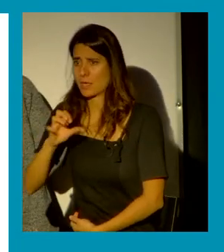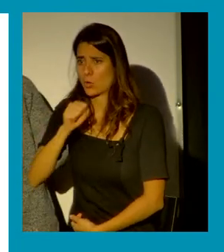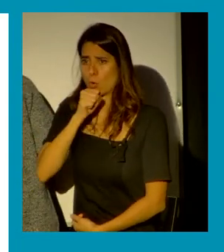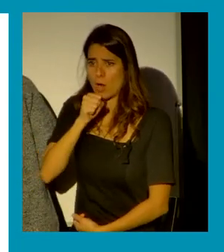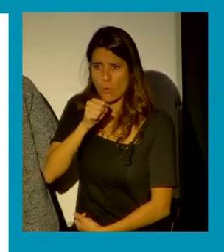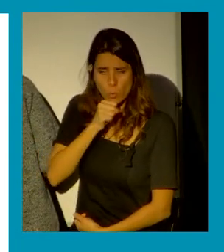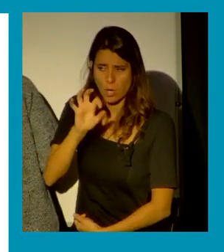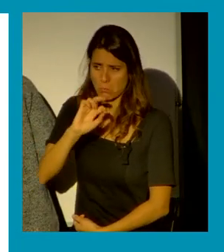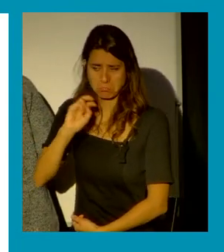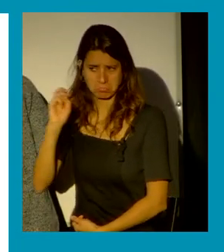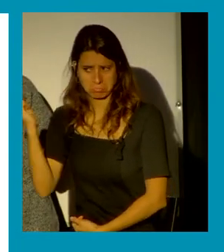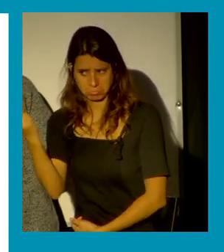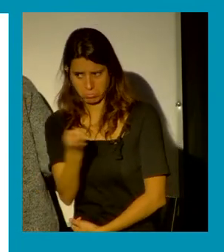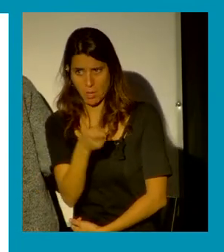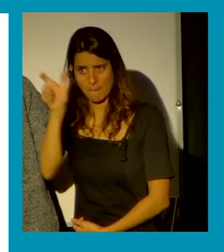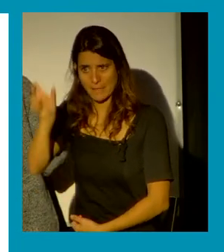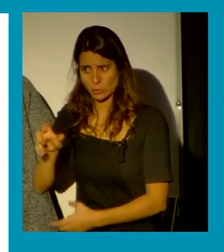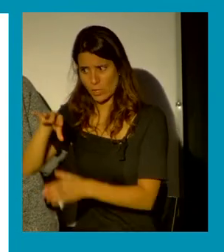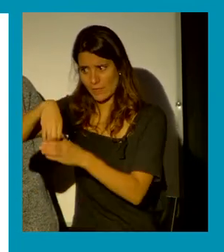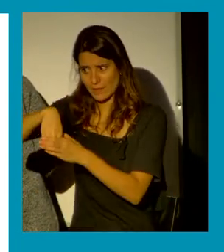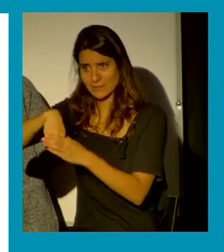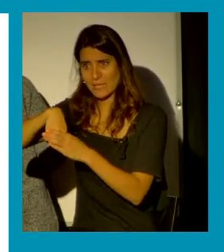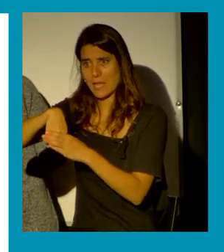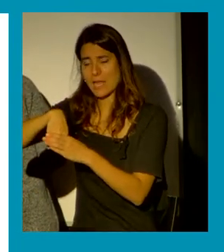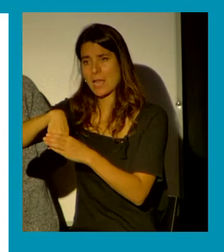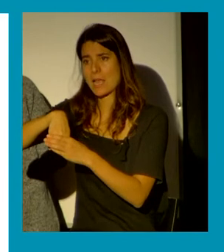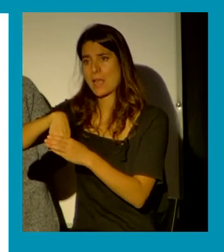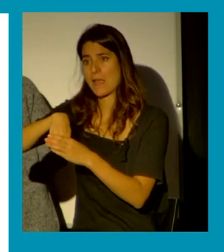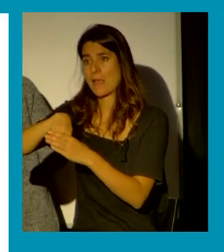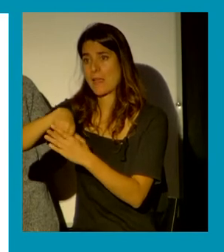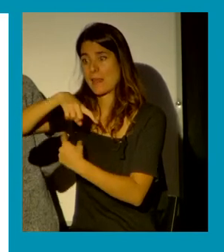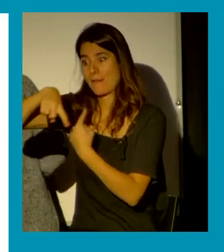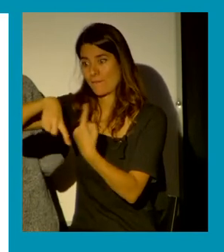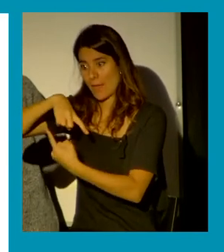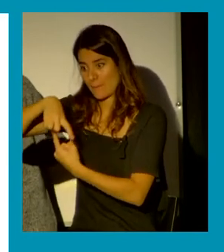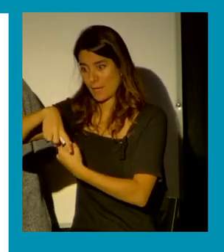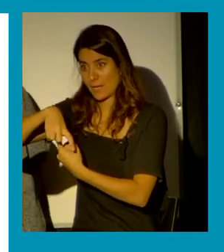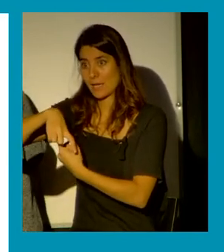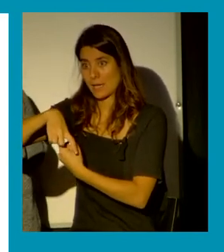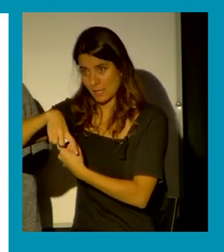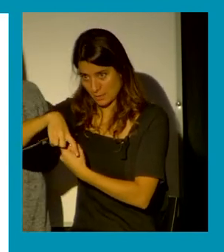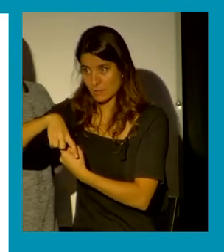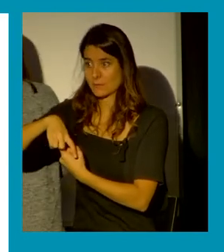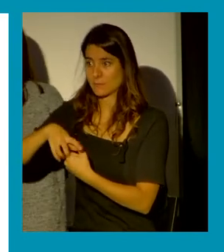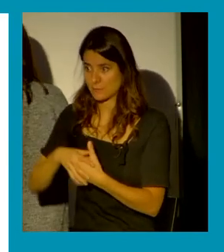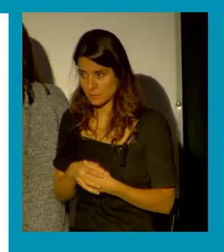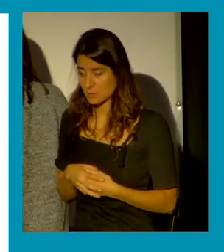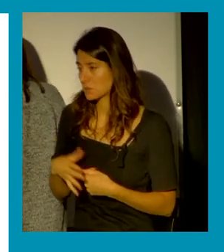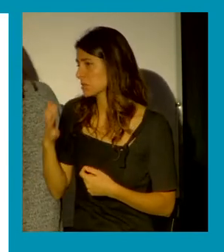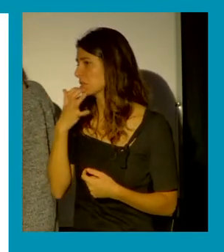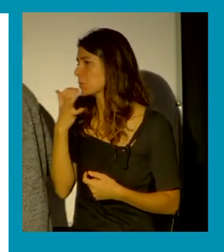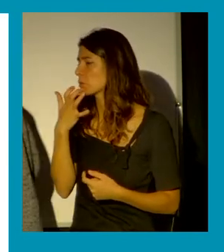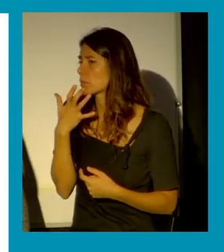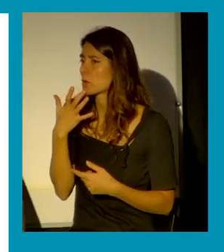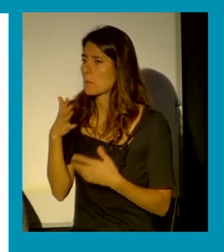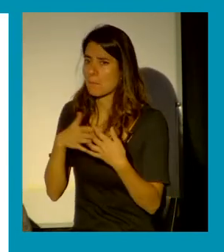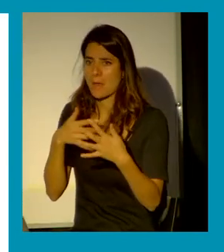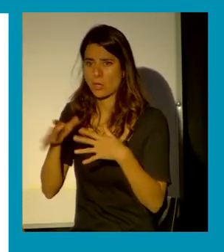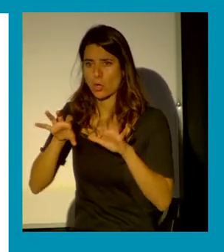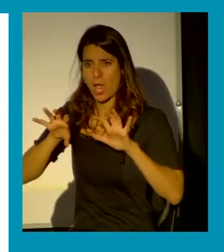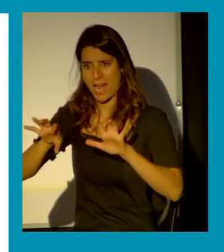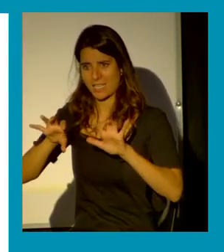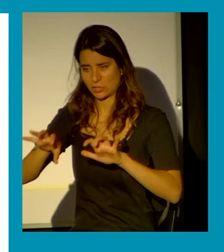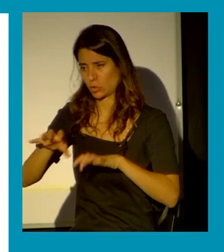o sea si el abusador o el quien realiza la agresión sexual por ejemplo es un tío o un abuelo y puede estar